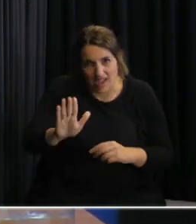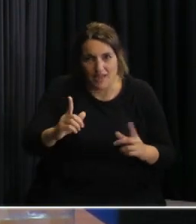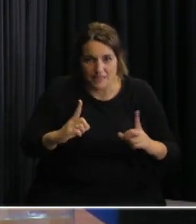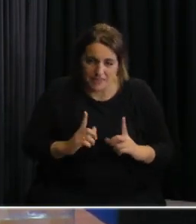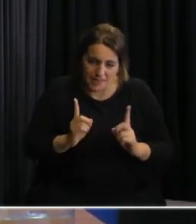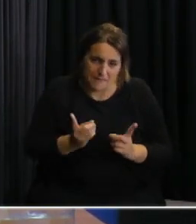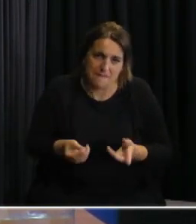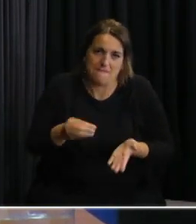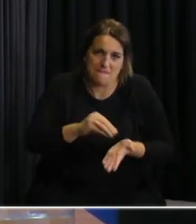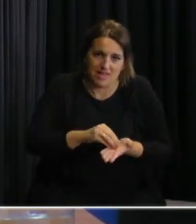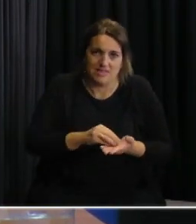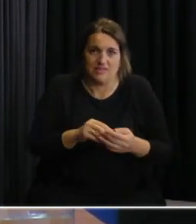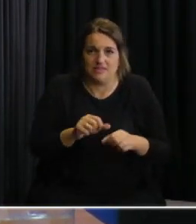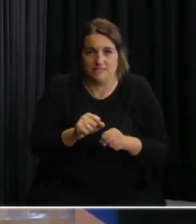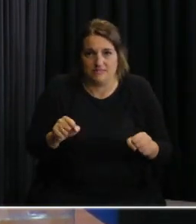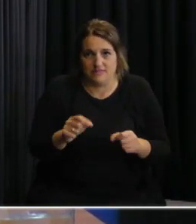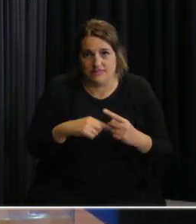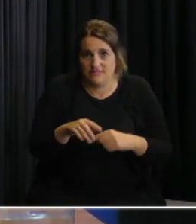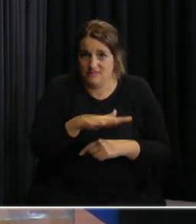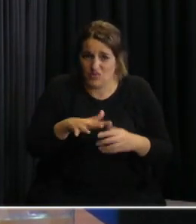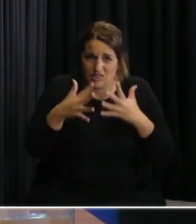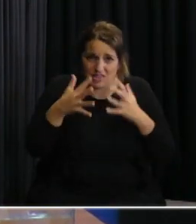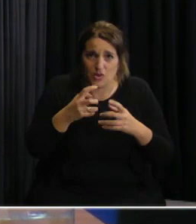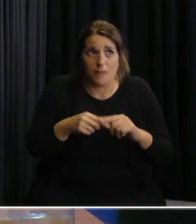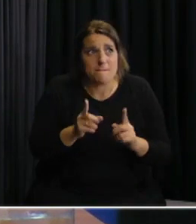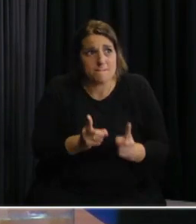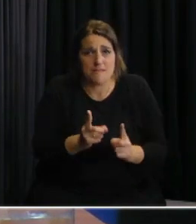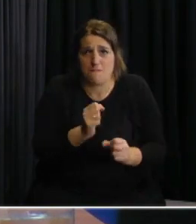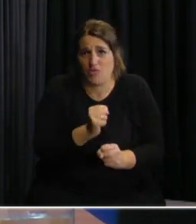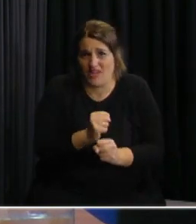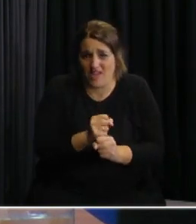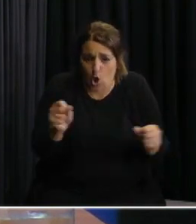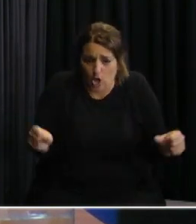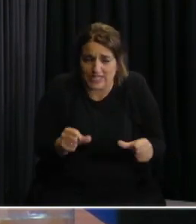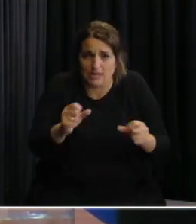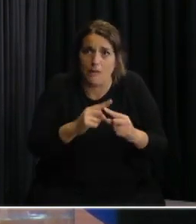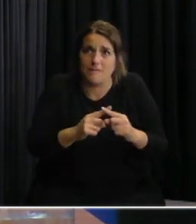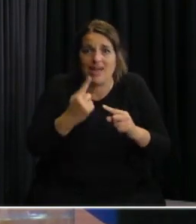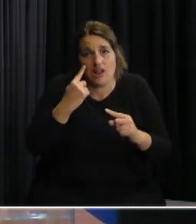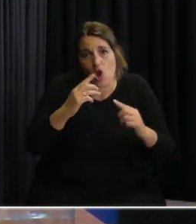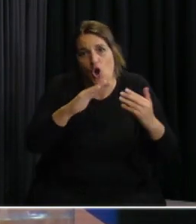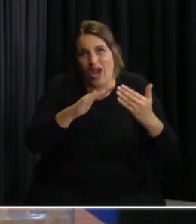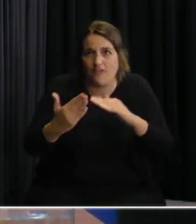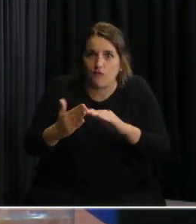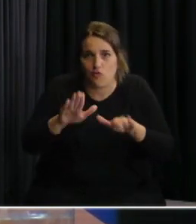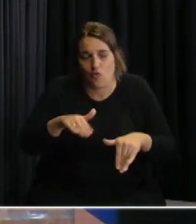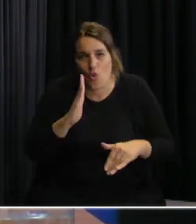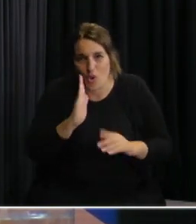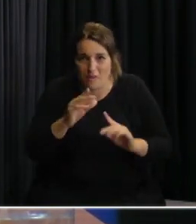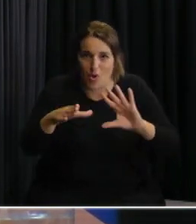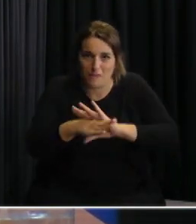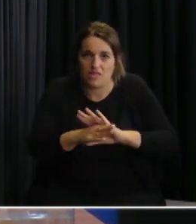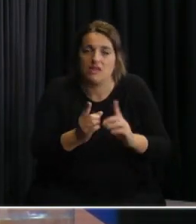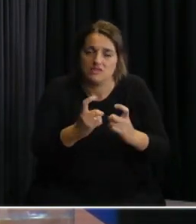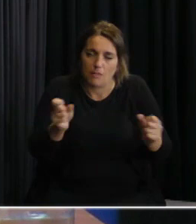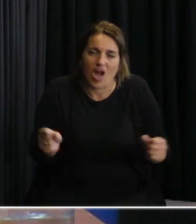adicionales para lugares de riesgo ese mismo trabajo que hemos hecho para los refugios lo tenemos que comenzar a hacer para los centros